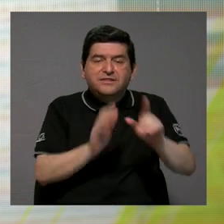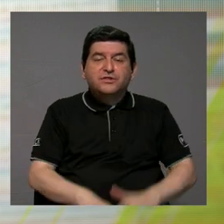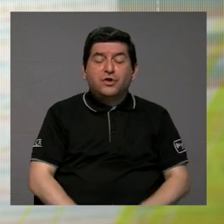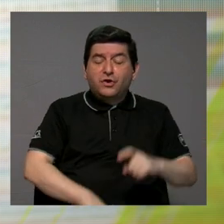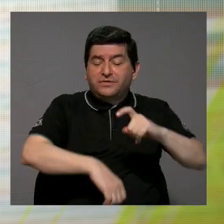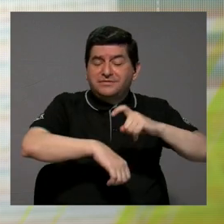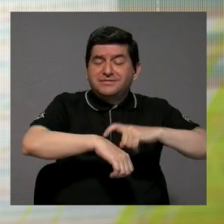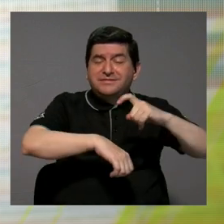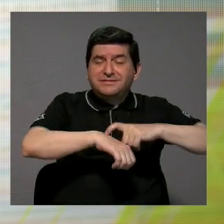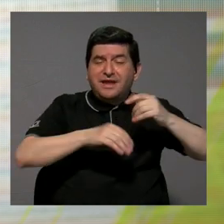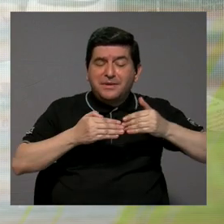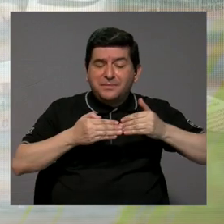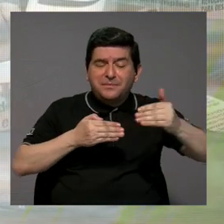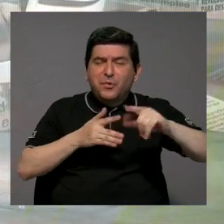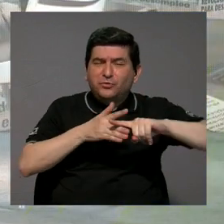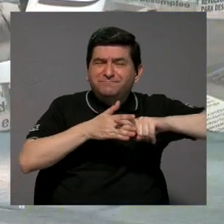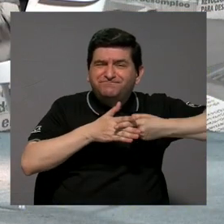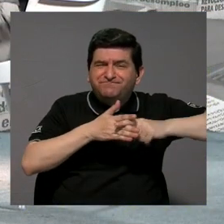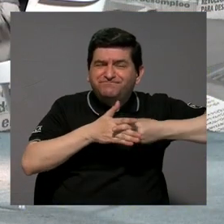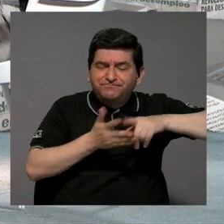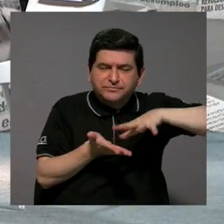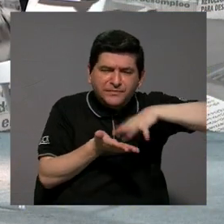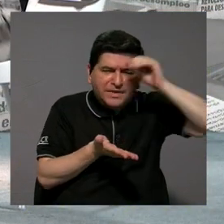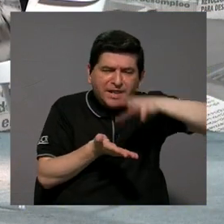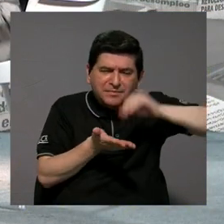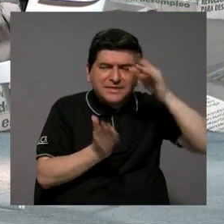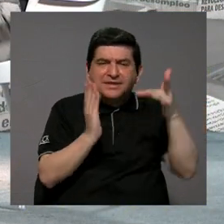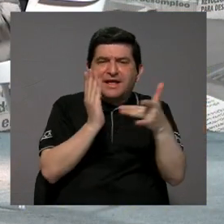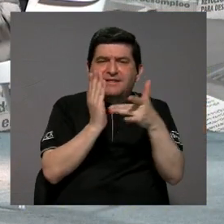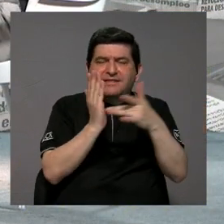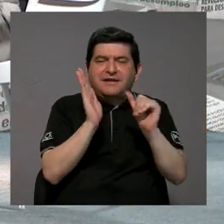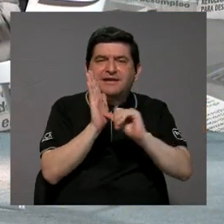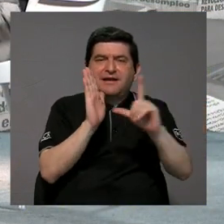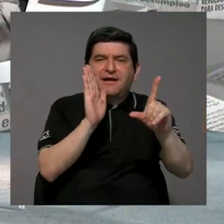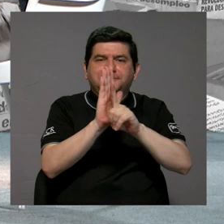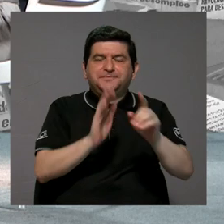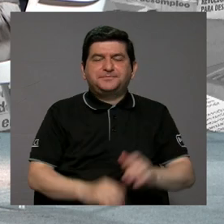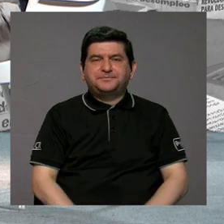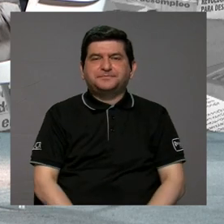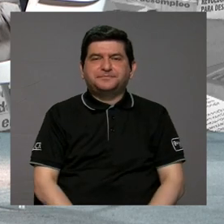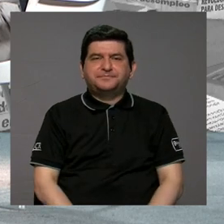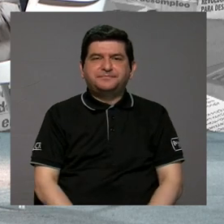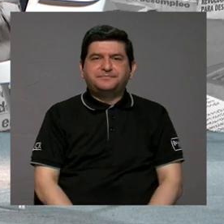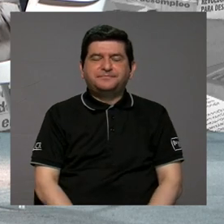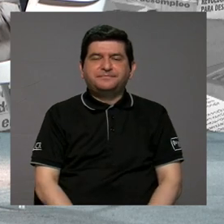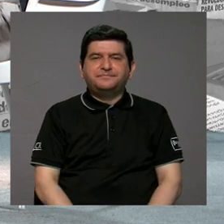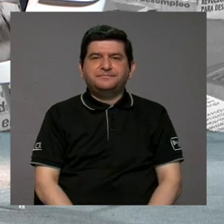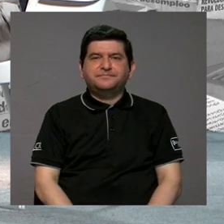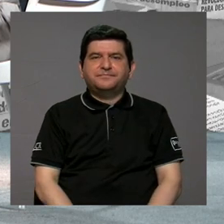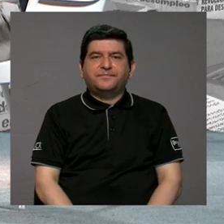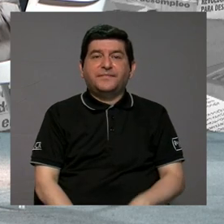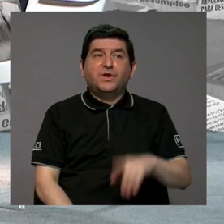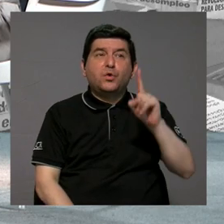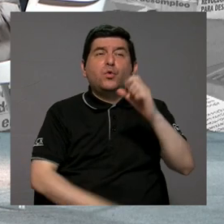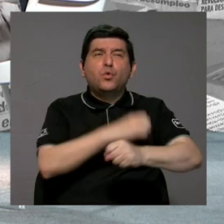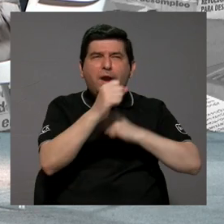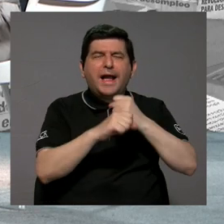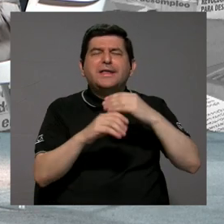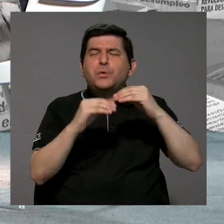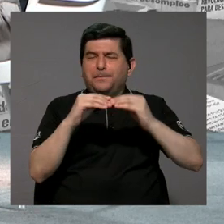un periodo en el cual tiene que ajustarse y aprender de esa técnica legislativa. Típicamente, al menos un año.